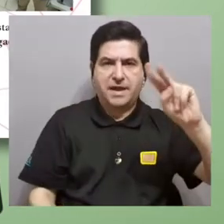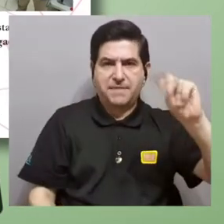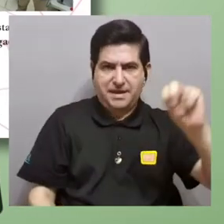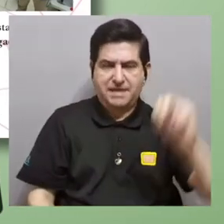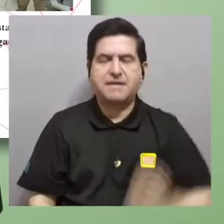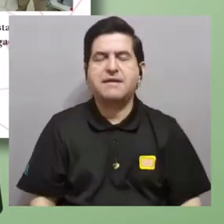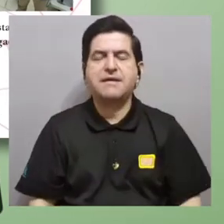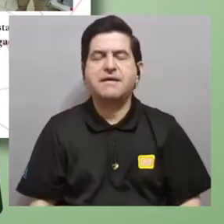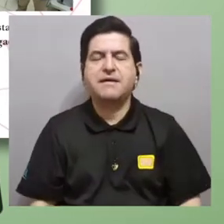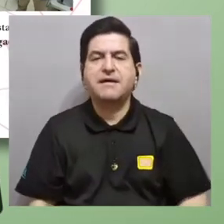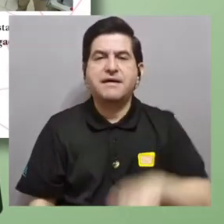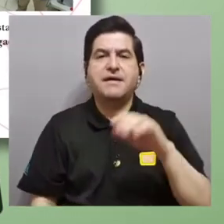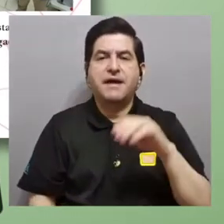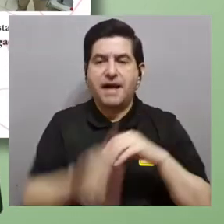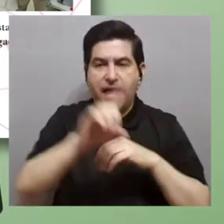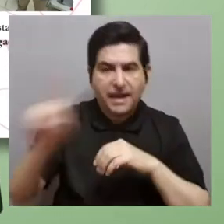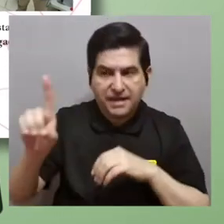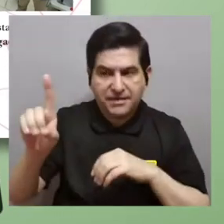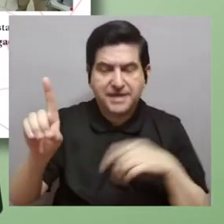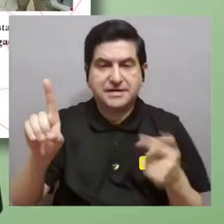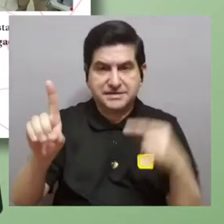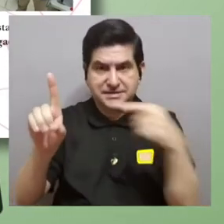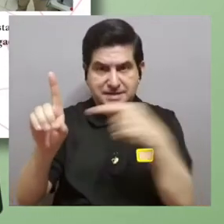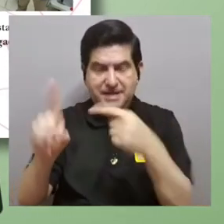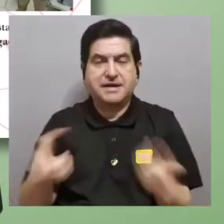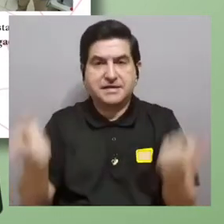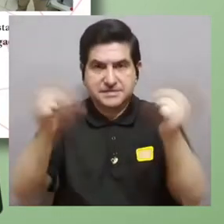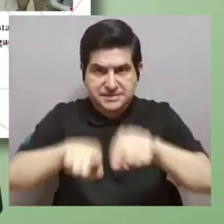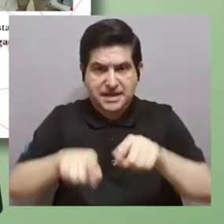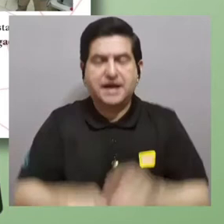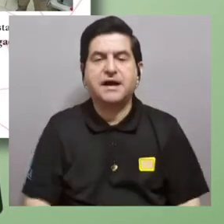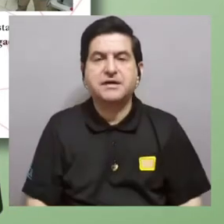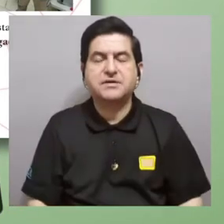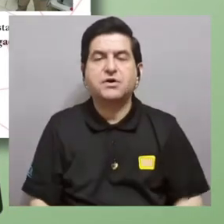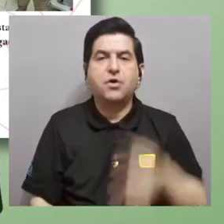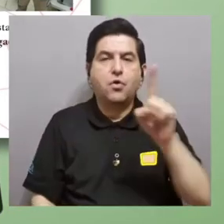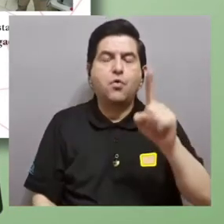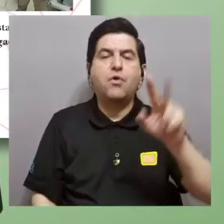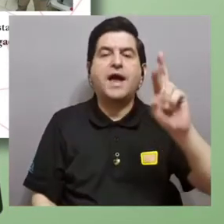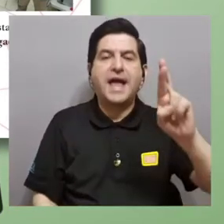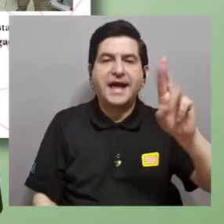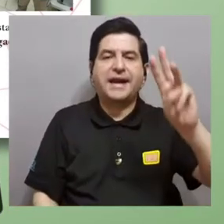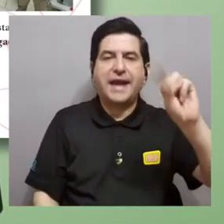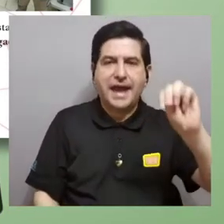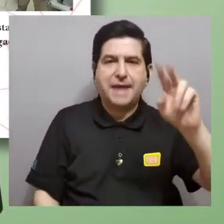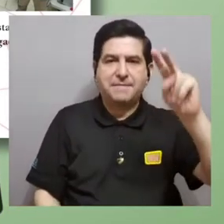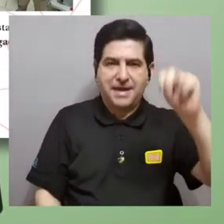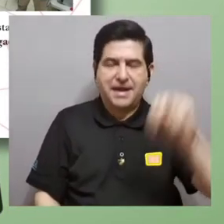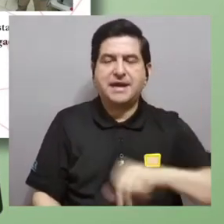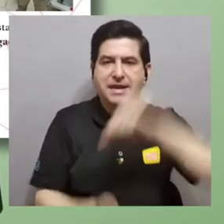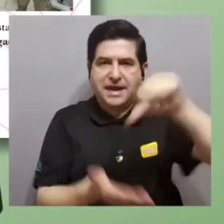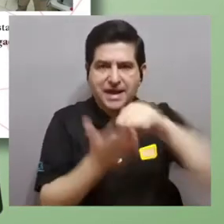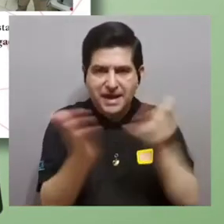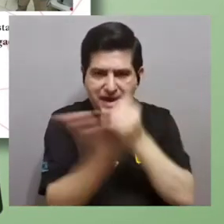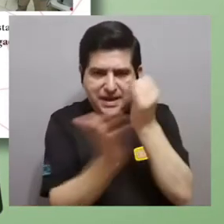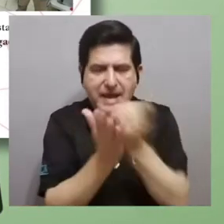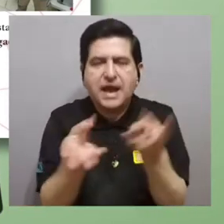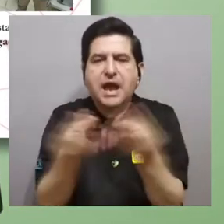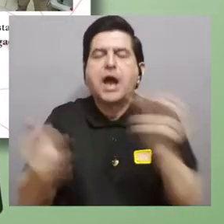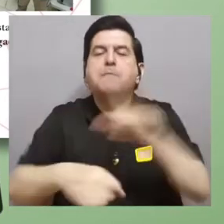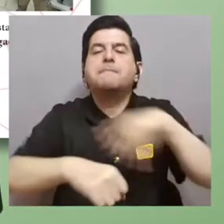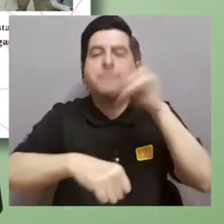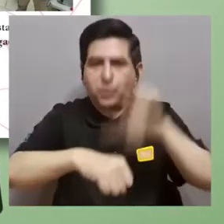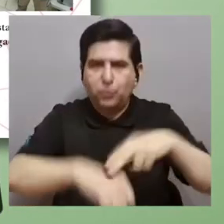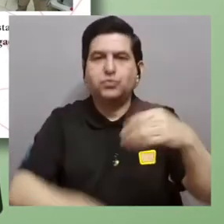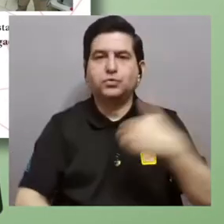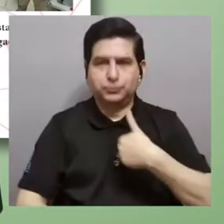resonancia. Y a la derecha, pues, nuestro... uno de los RMNs que está en Costa Rica, que es el del Centro de